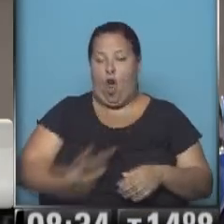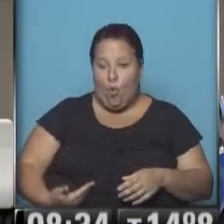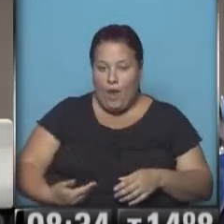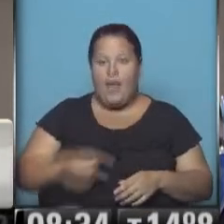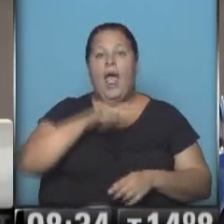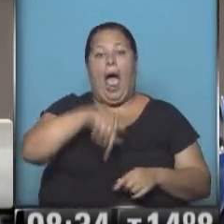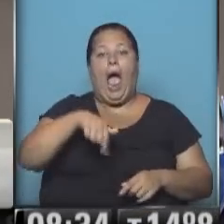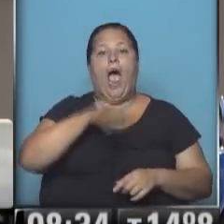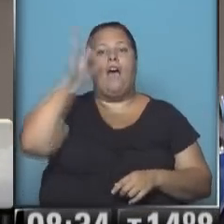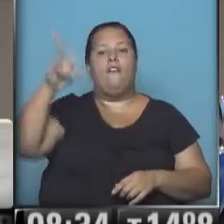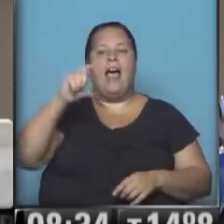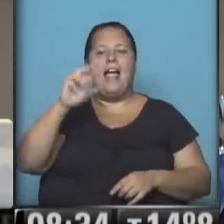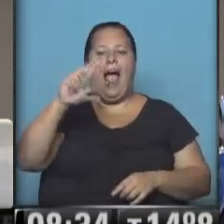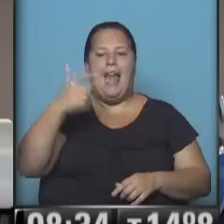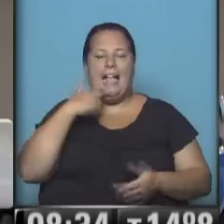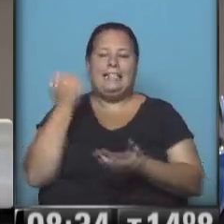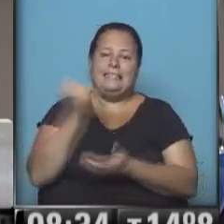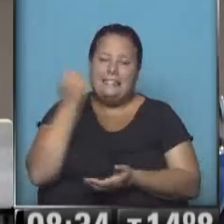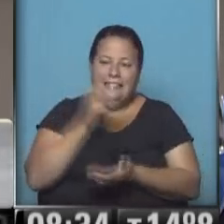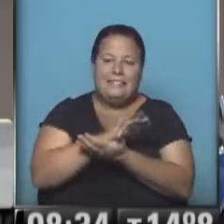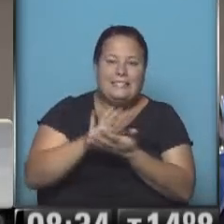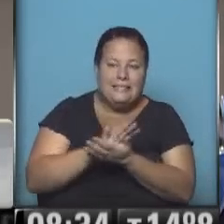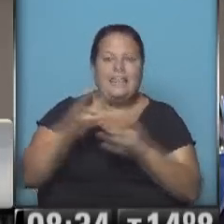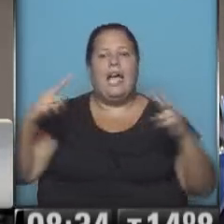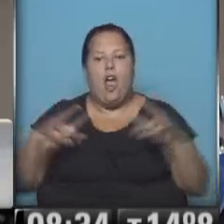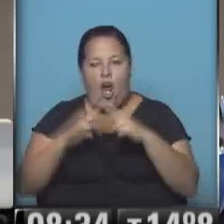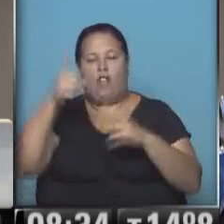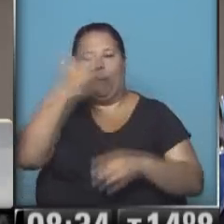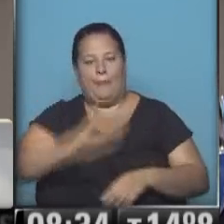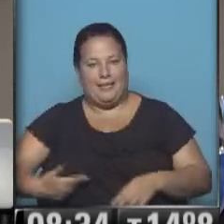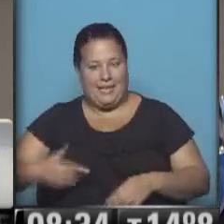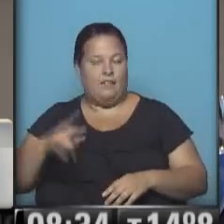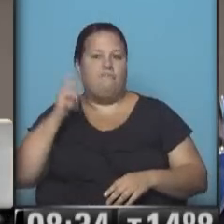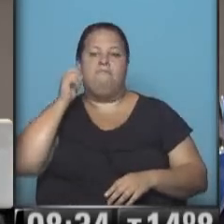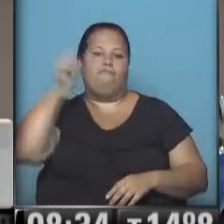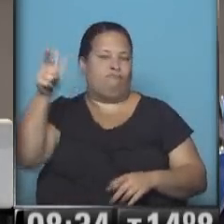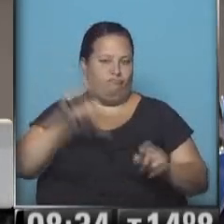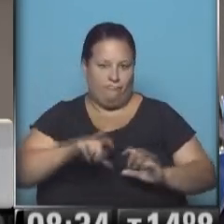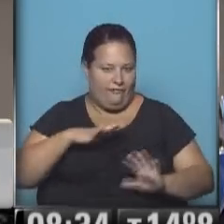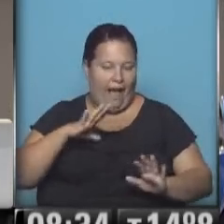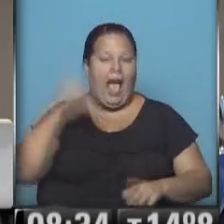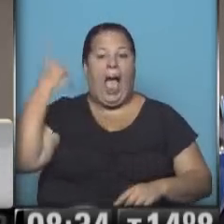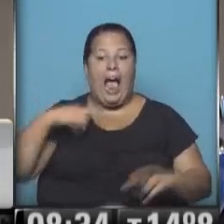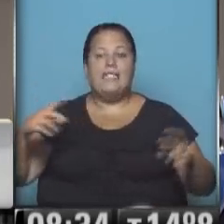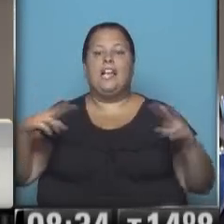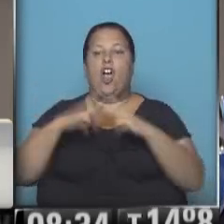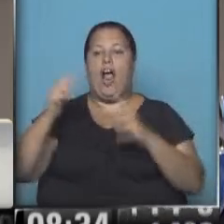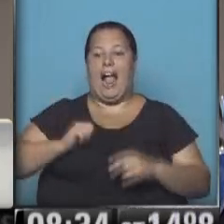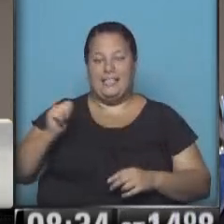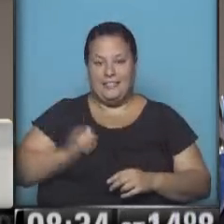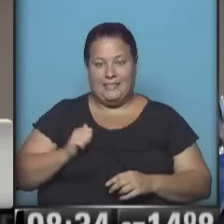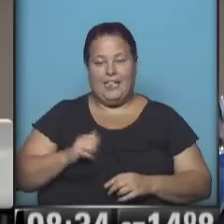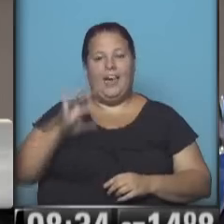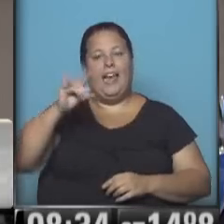está en este momento en Caracas intentando encontrarse con Maduro. Todavía no lo logró. Se encontró ayer con la canciller, con